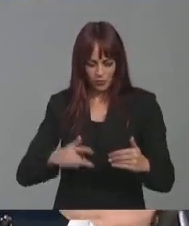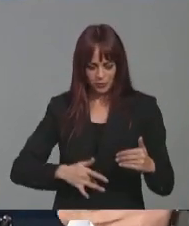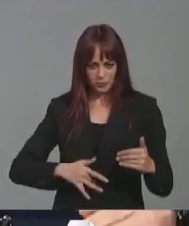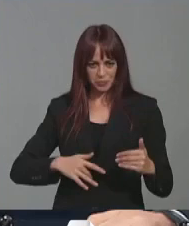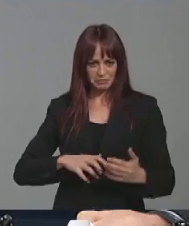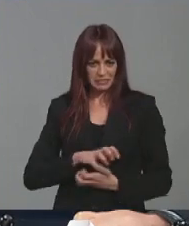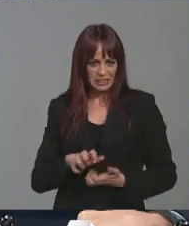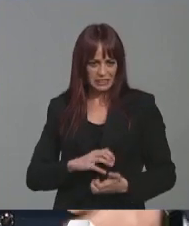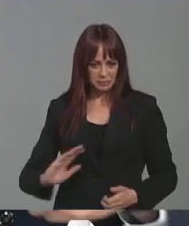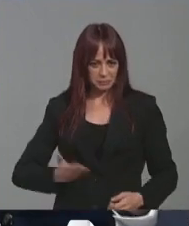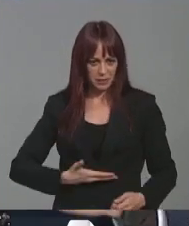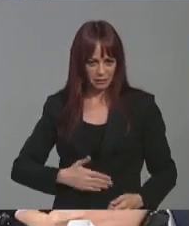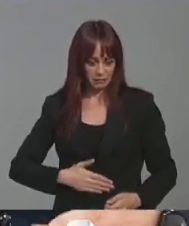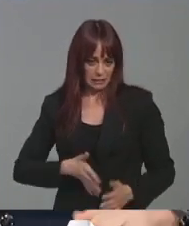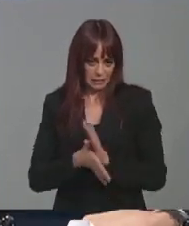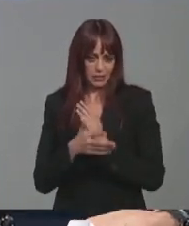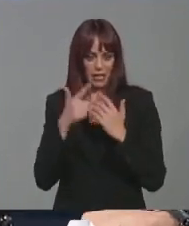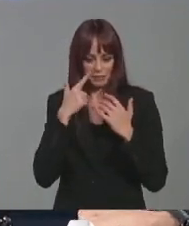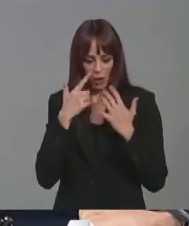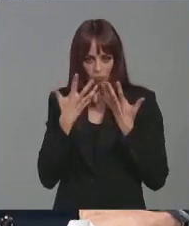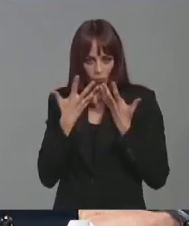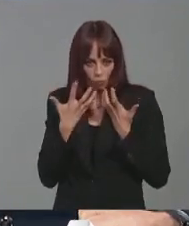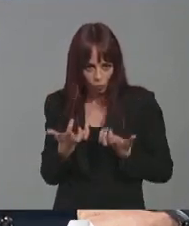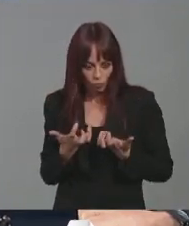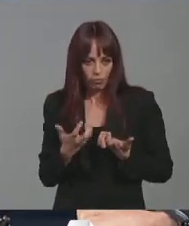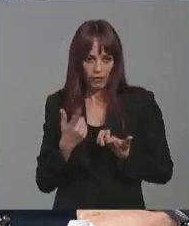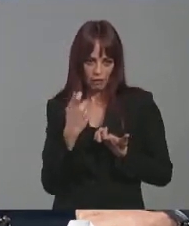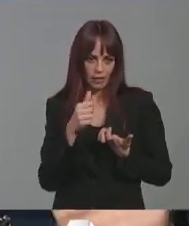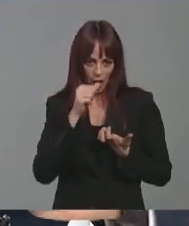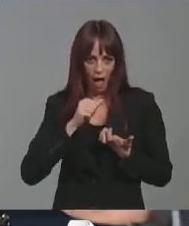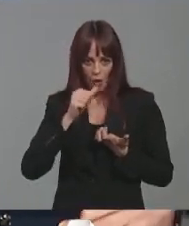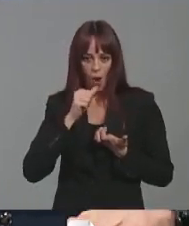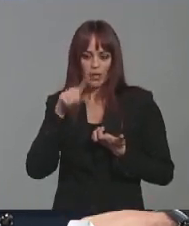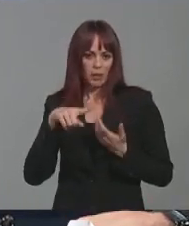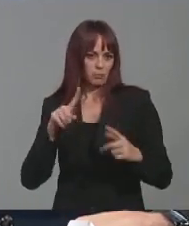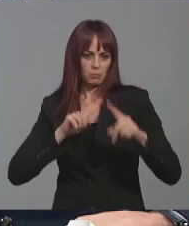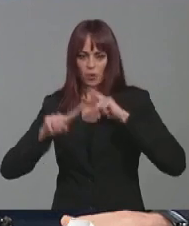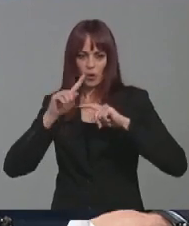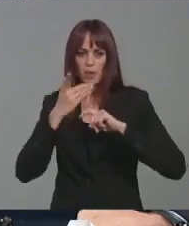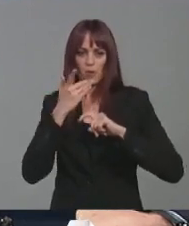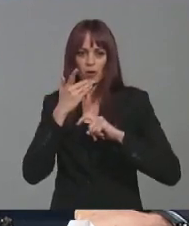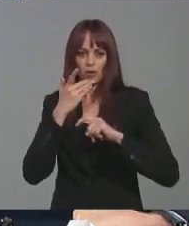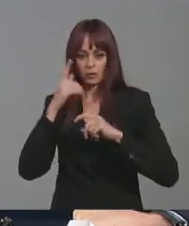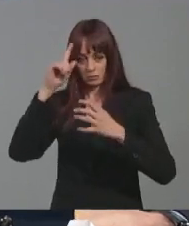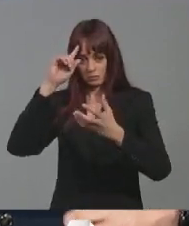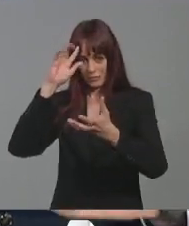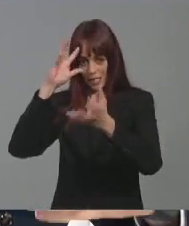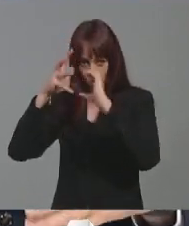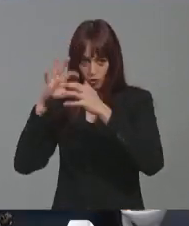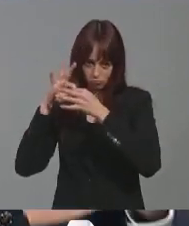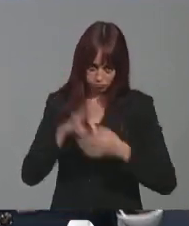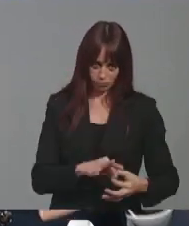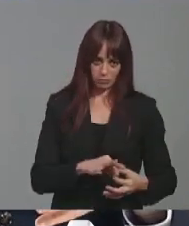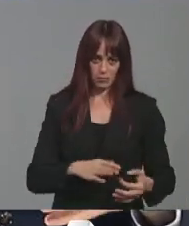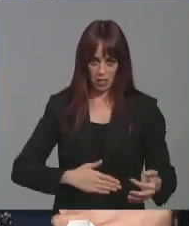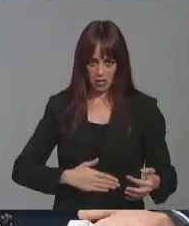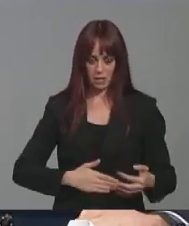que al final pues generan deshidrataciones y son también bueno pues conflictivos a la hora de crear trastornos en esta índole. En cualquier